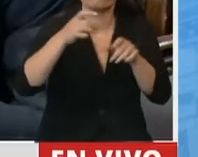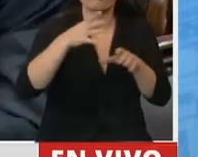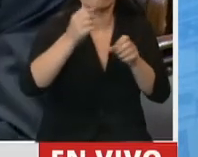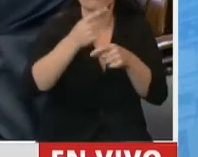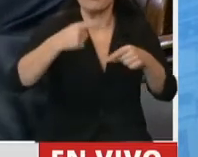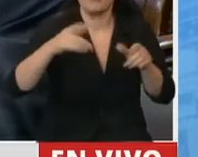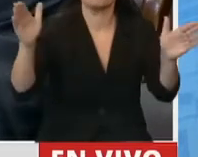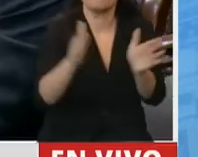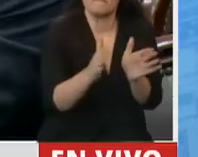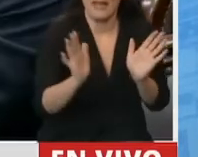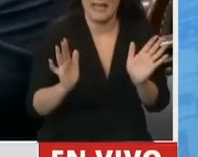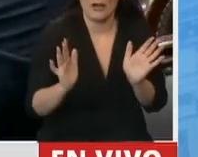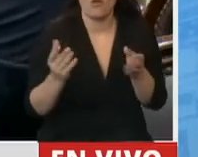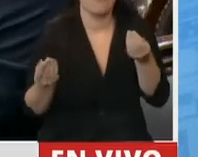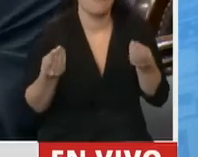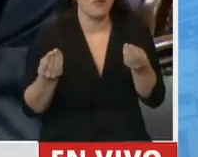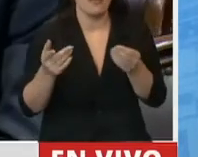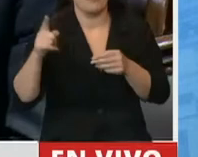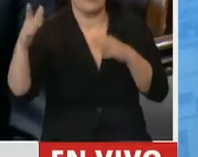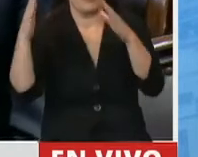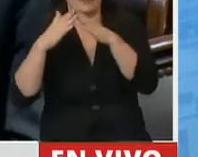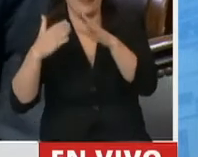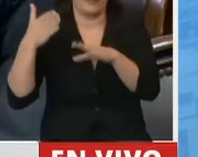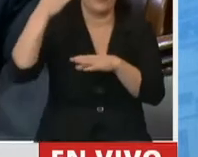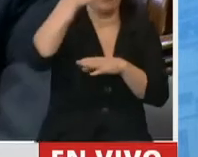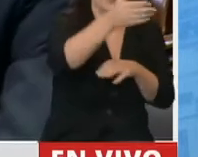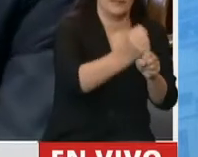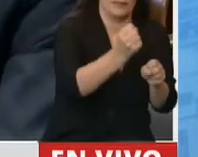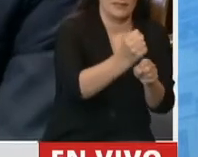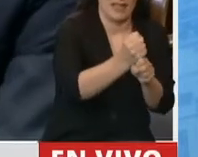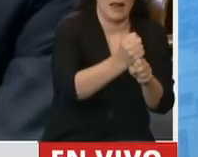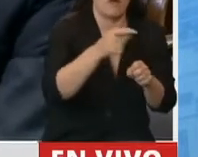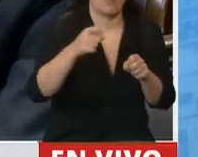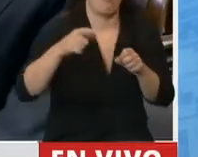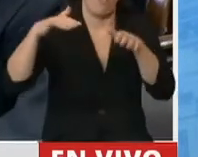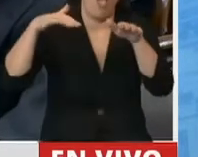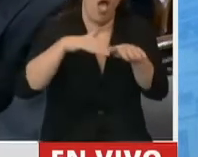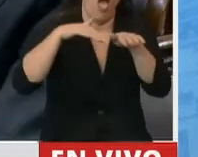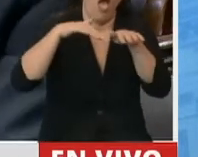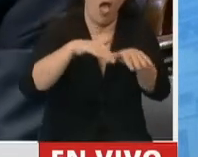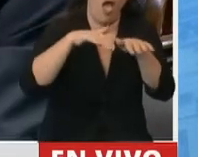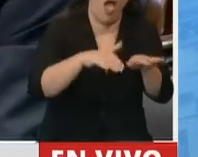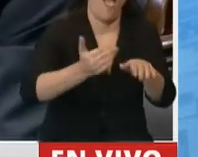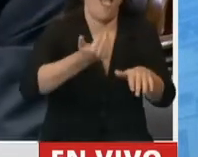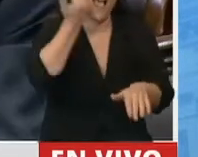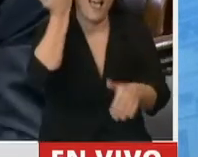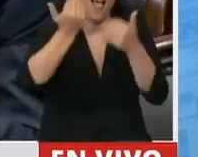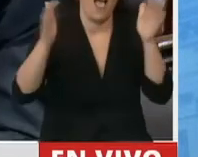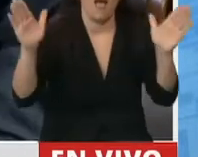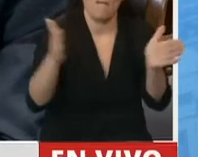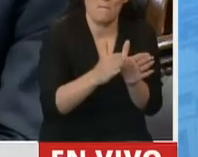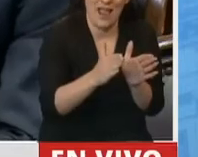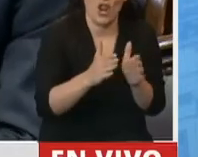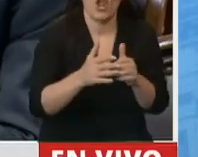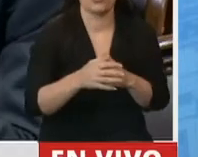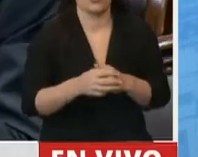muchos desplazamientos al trabajo significan menos atascos, menos accidentes. Lo